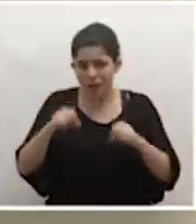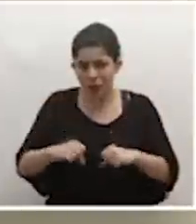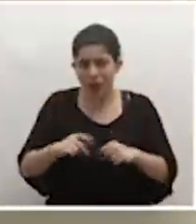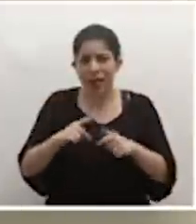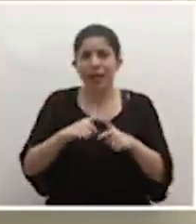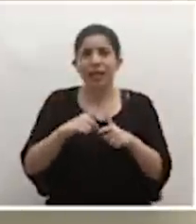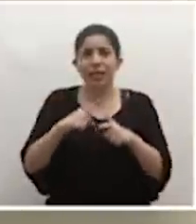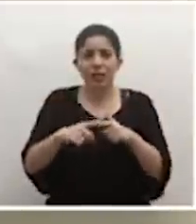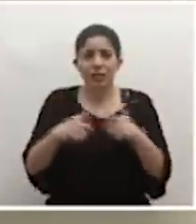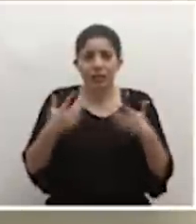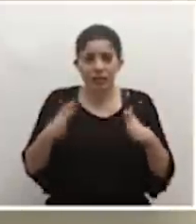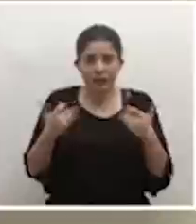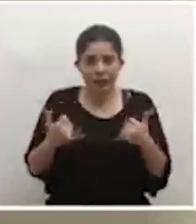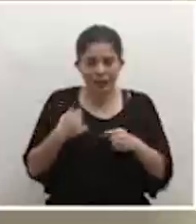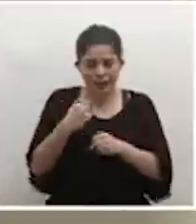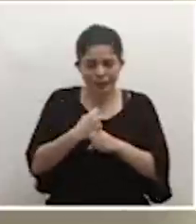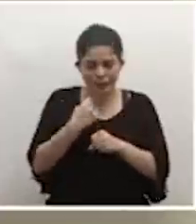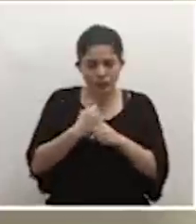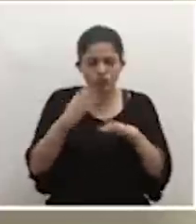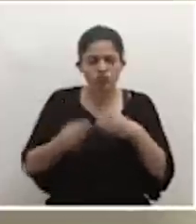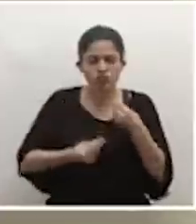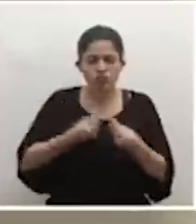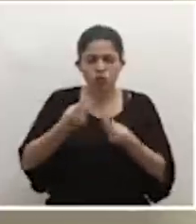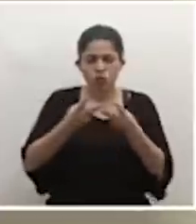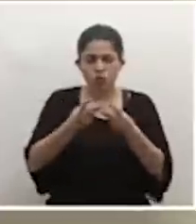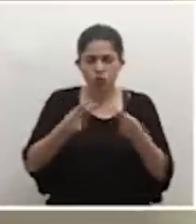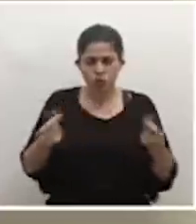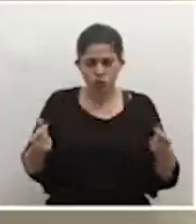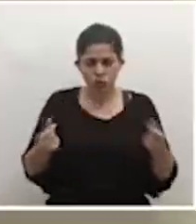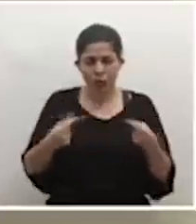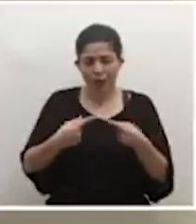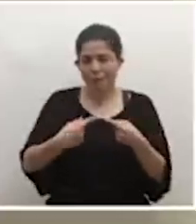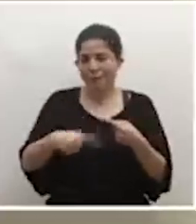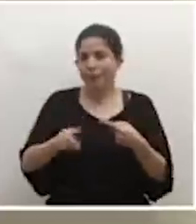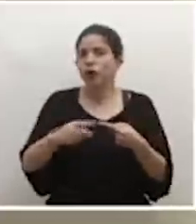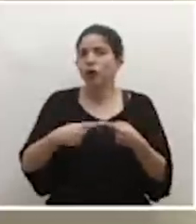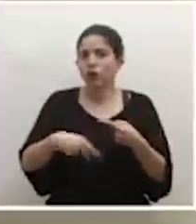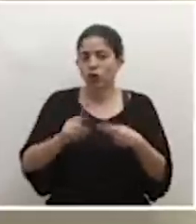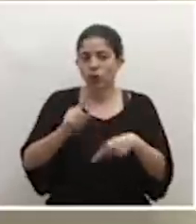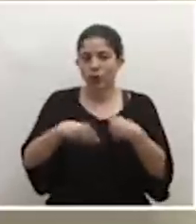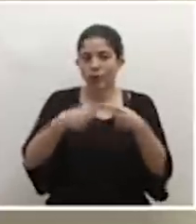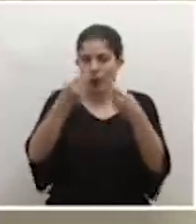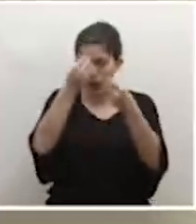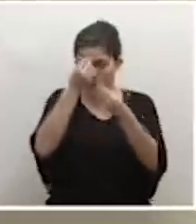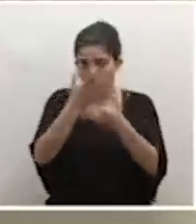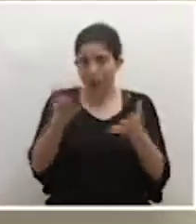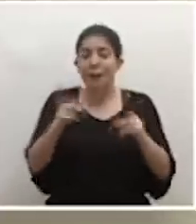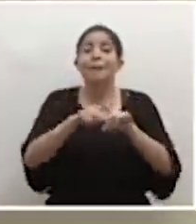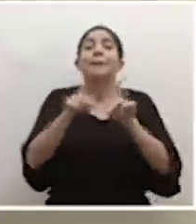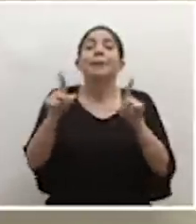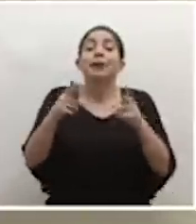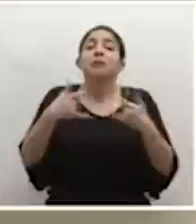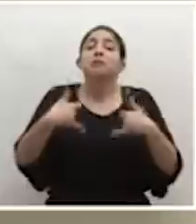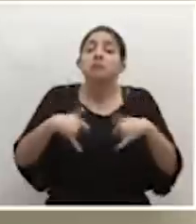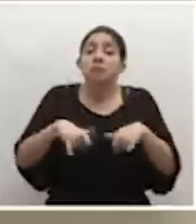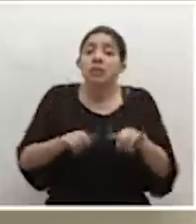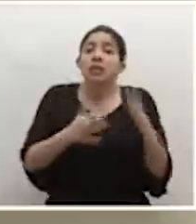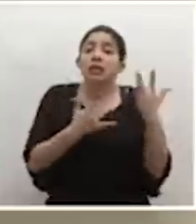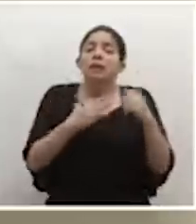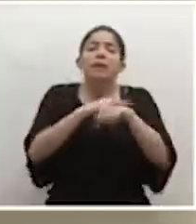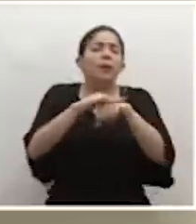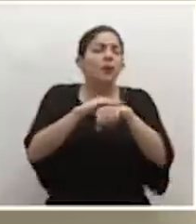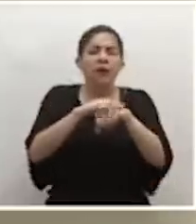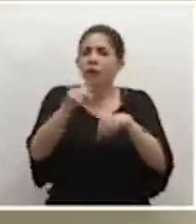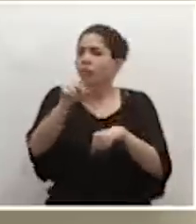que ya se está trabajando en esa solución, la cual pronto ya se dará a conocer públicamente, pero mientras tanto, por